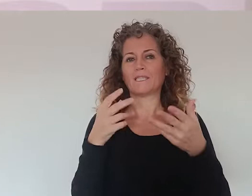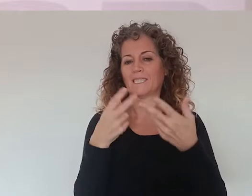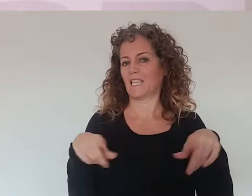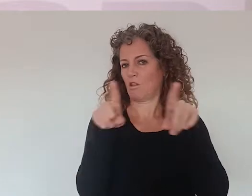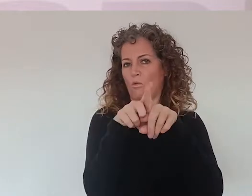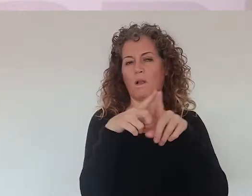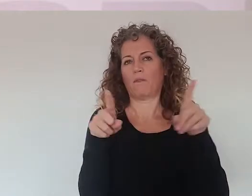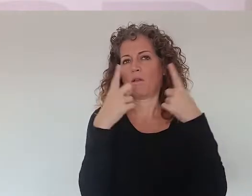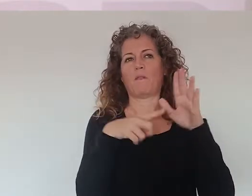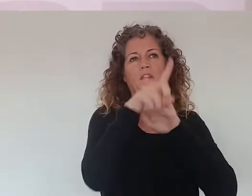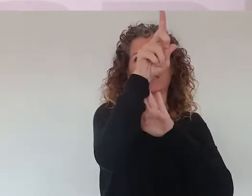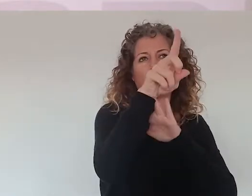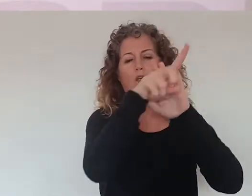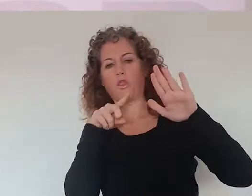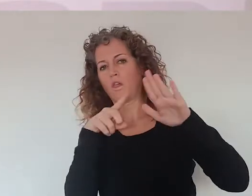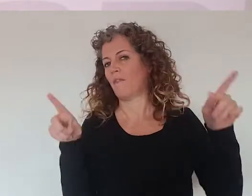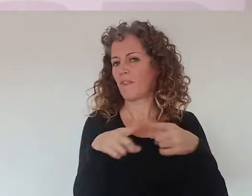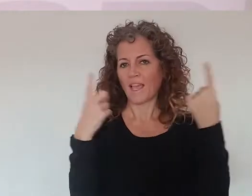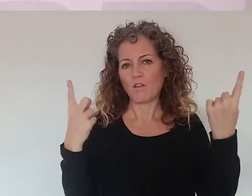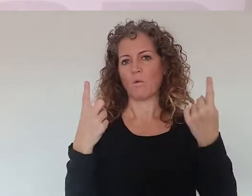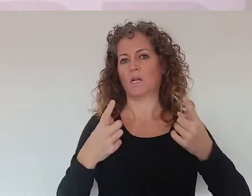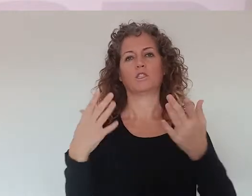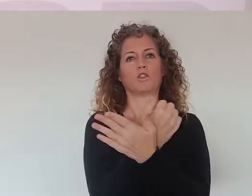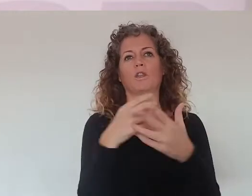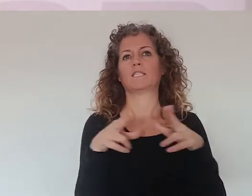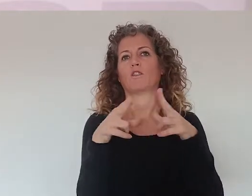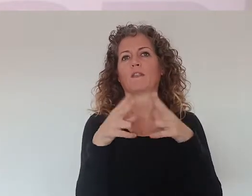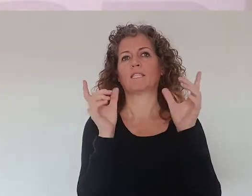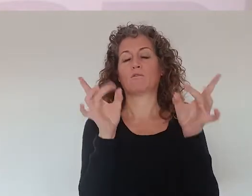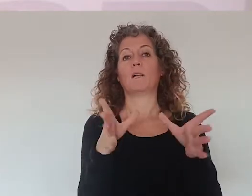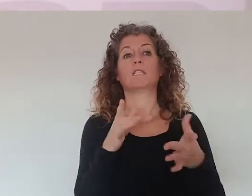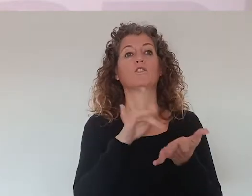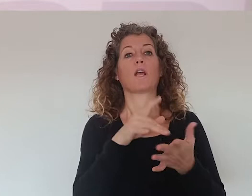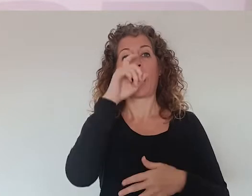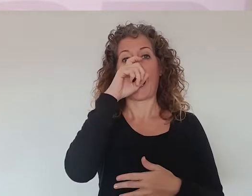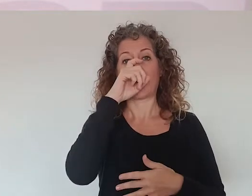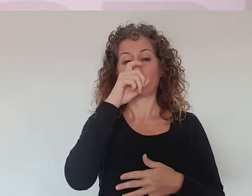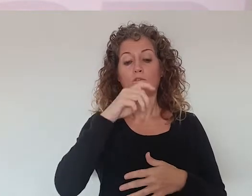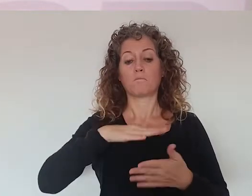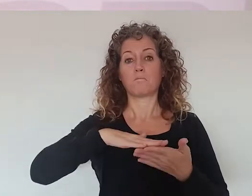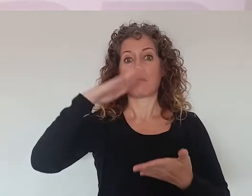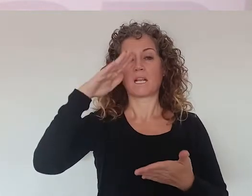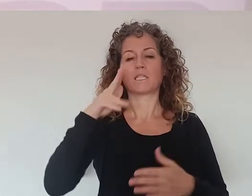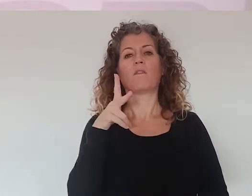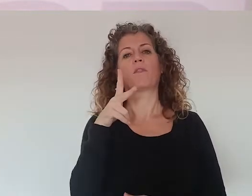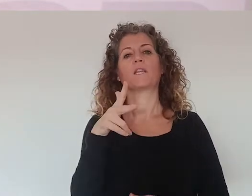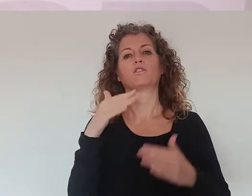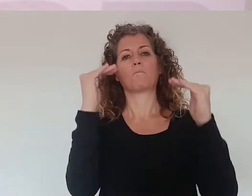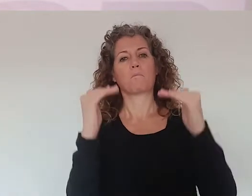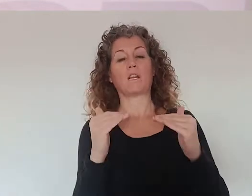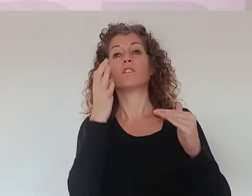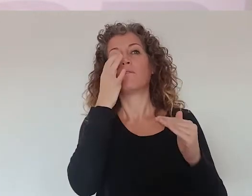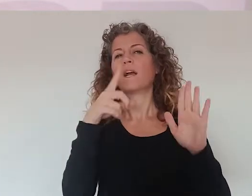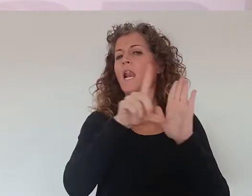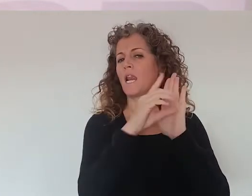avanzadas, menos avanzadas, más desarrolladas, menos desarrolladas, es que conforme vamos cumpliendo edad, vamos perdiendo derechos.